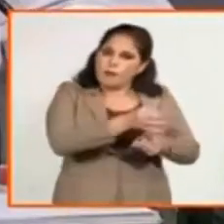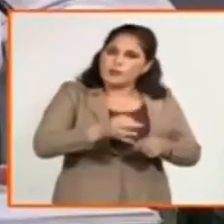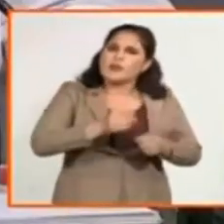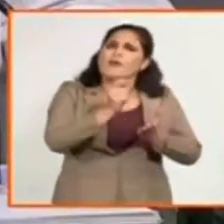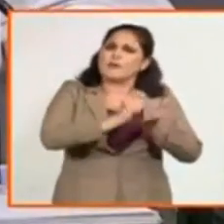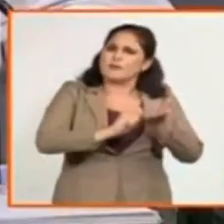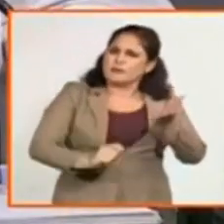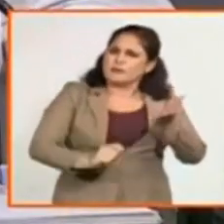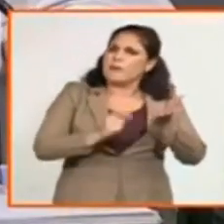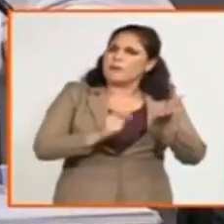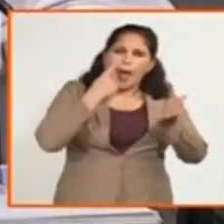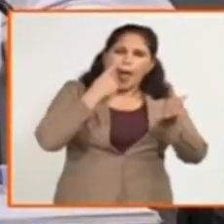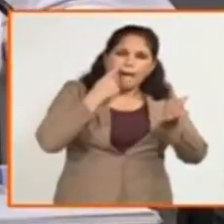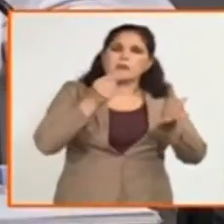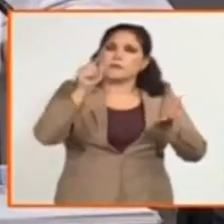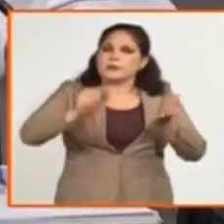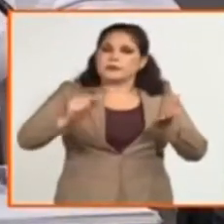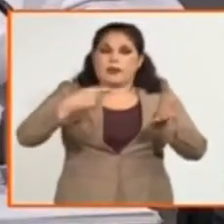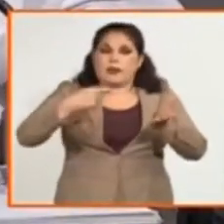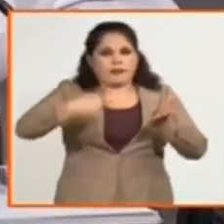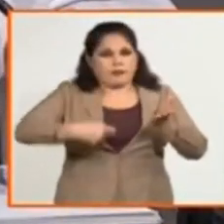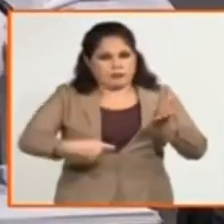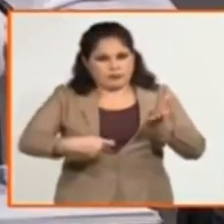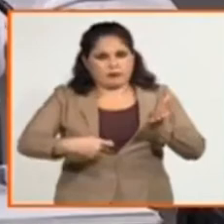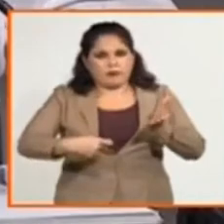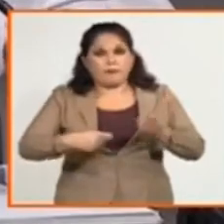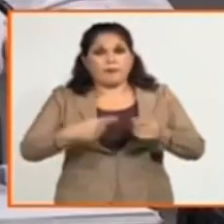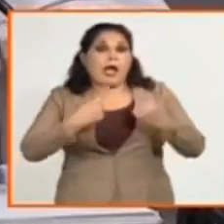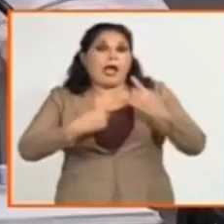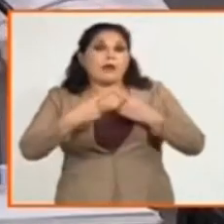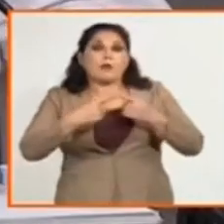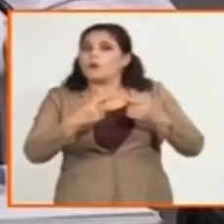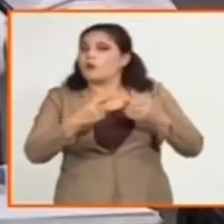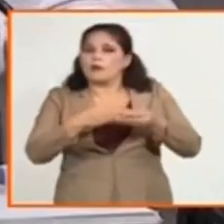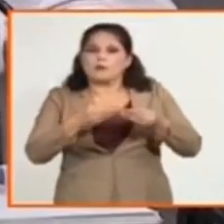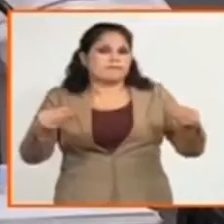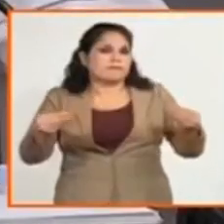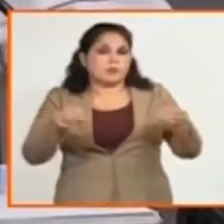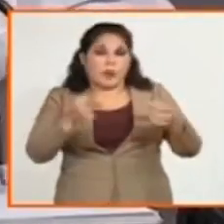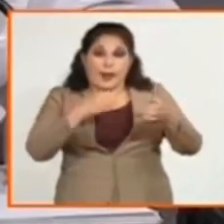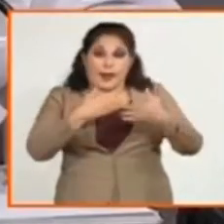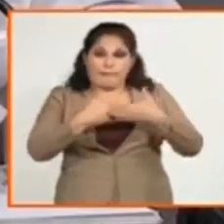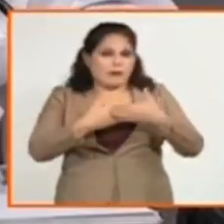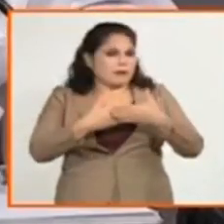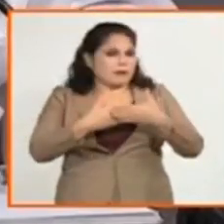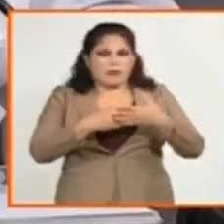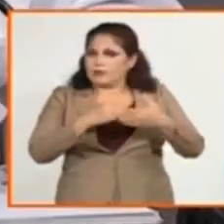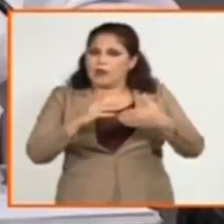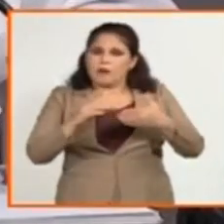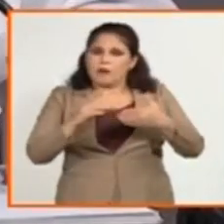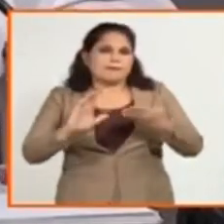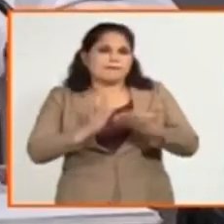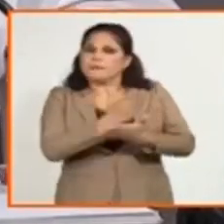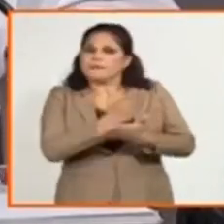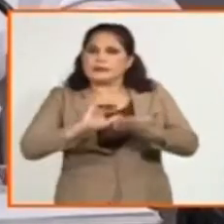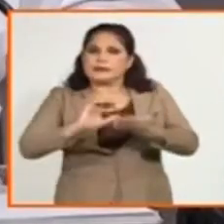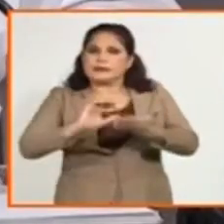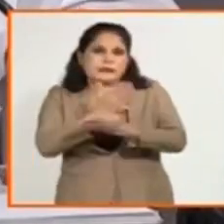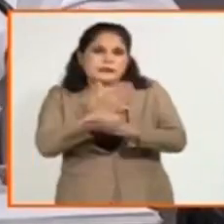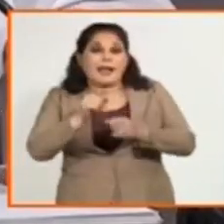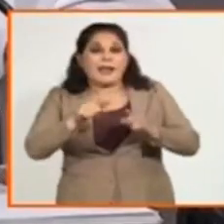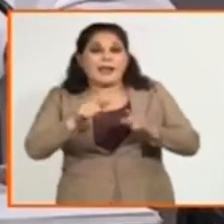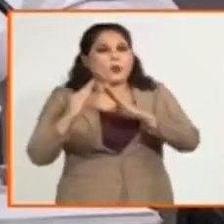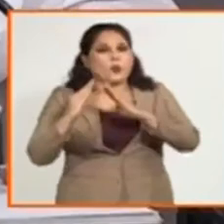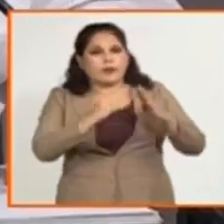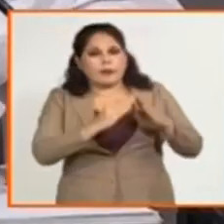buscar las cooperativas porque ahí tomamos decisiones como la disolución de alguna cooperativa, que no nos gusta eso, porque cuando hay una cooperativa hay una comunidad y después tenemos